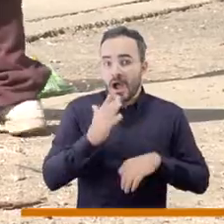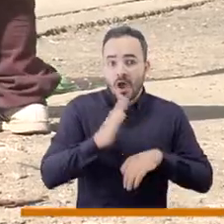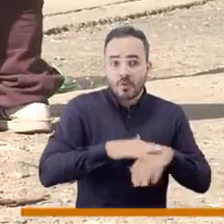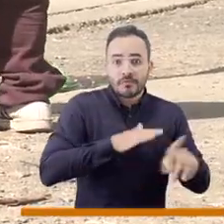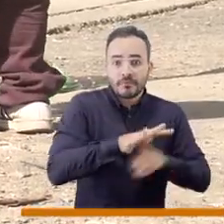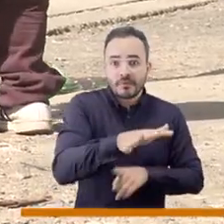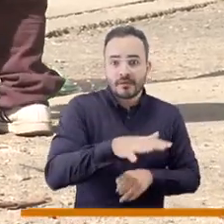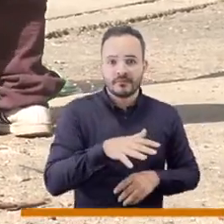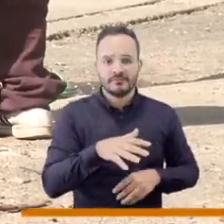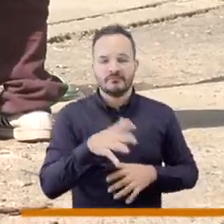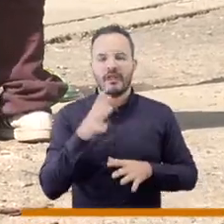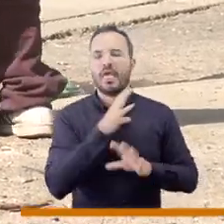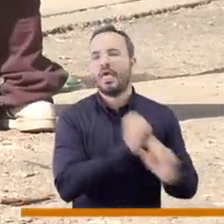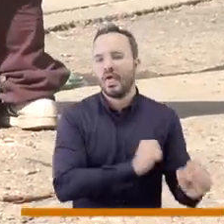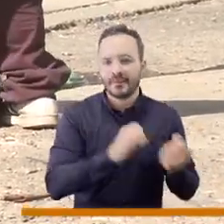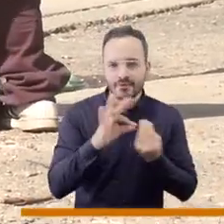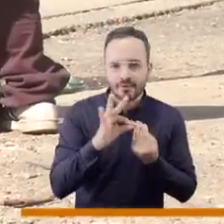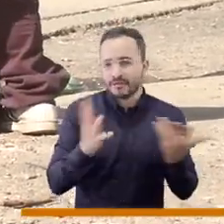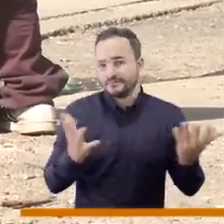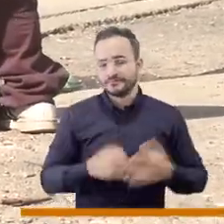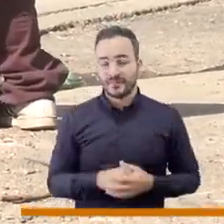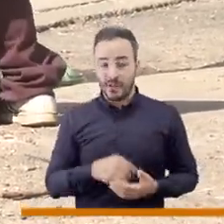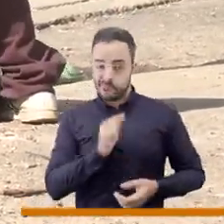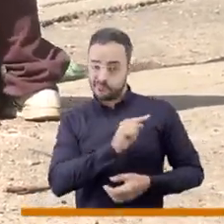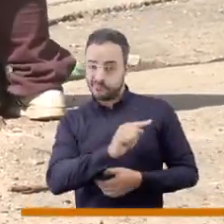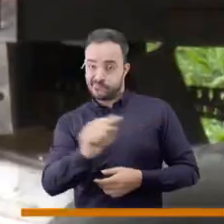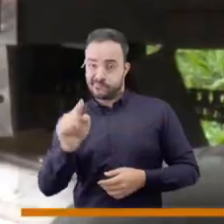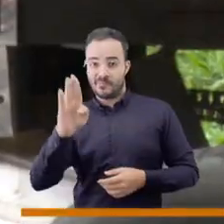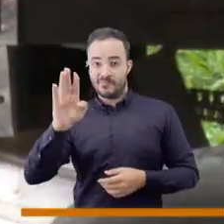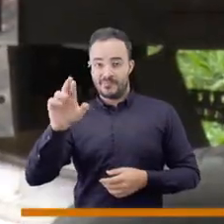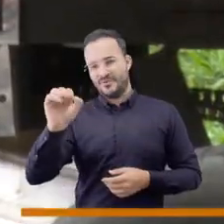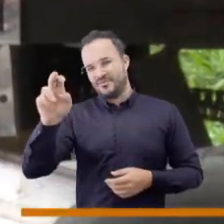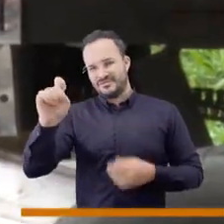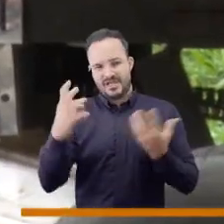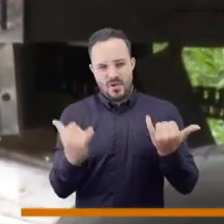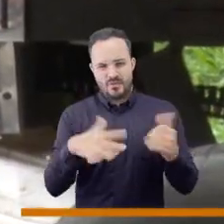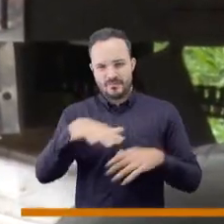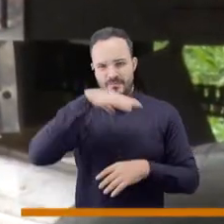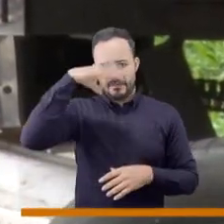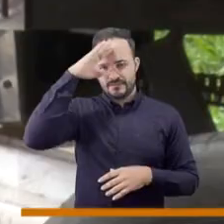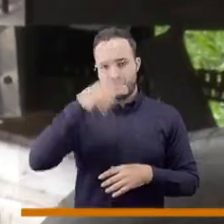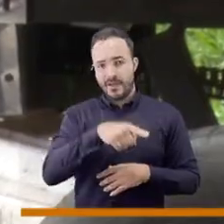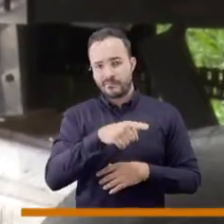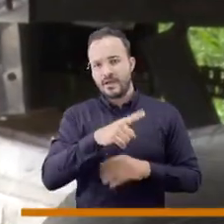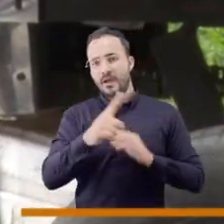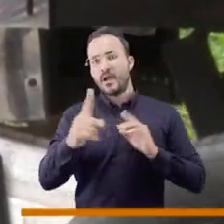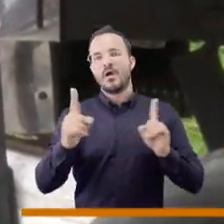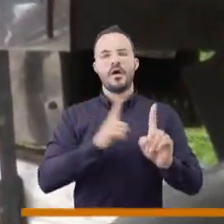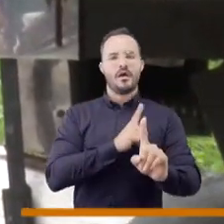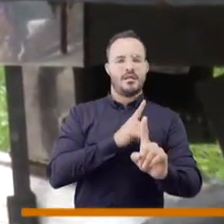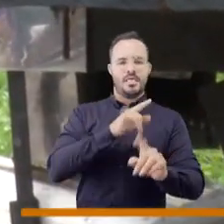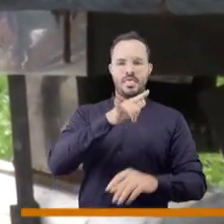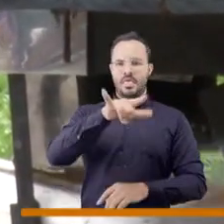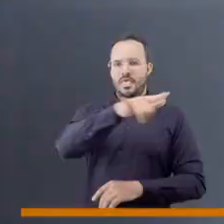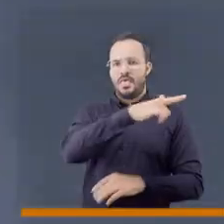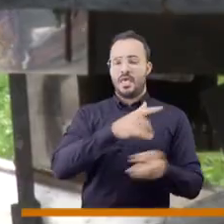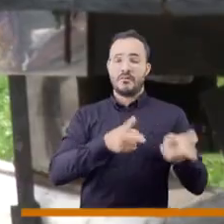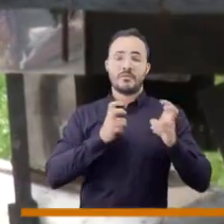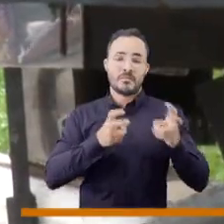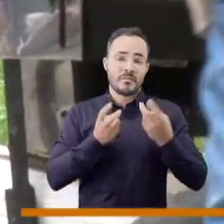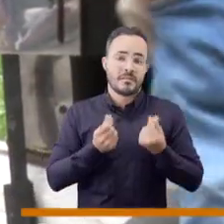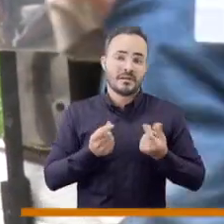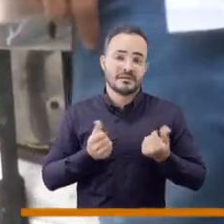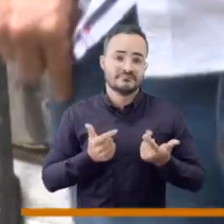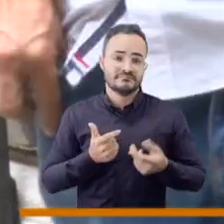en el mundo de la droga. Detrás de esa gente del Bronx hay un montón de plazas de vicio de personas que están